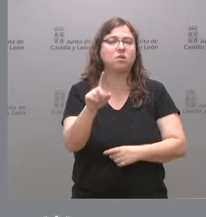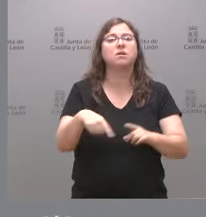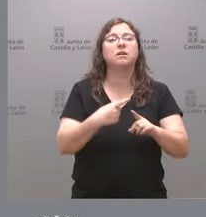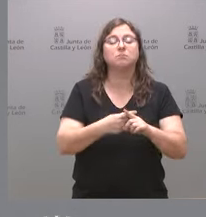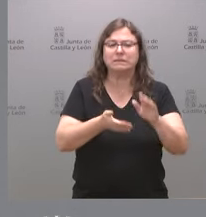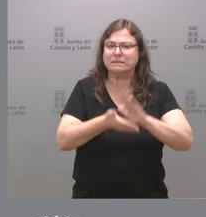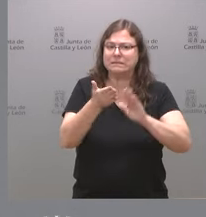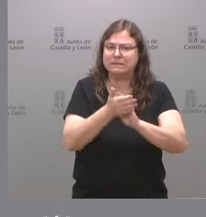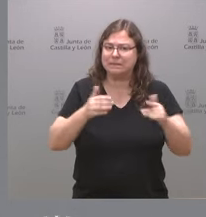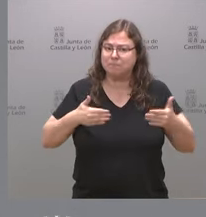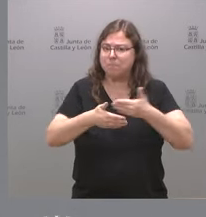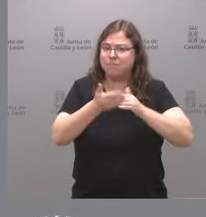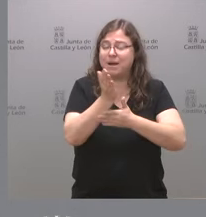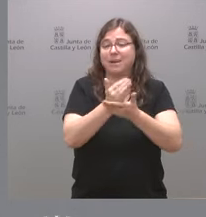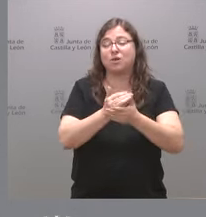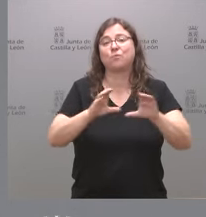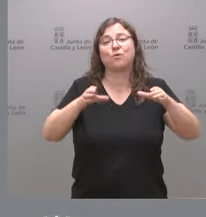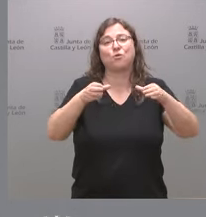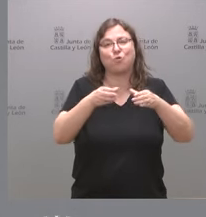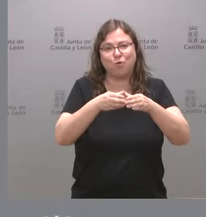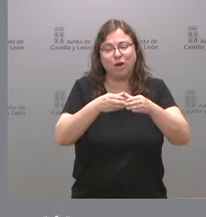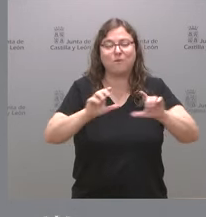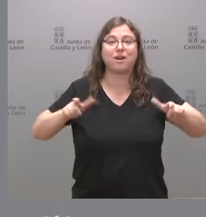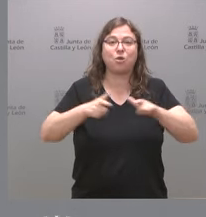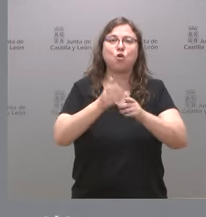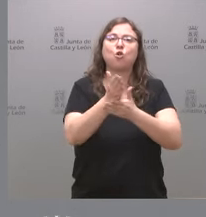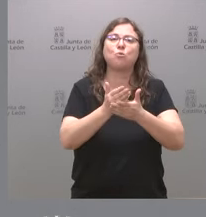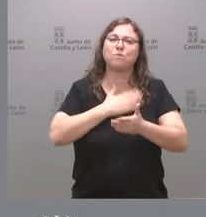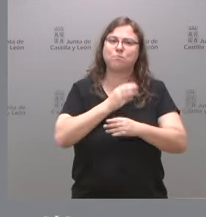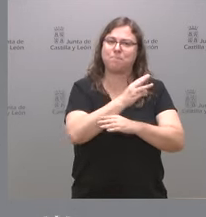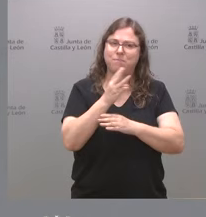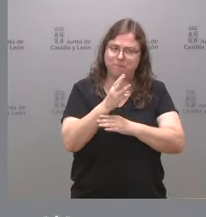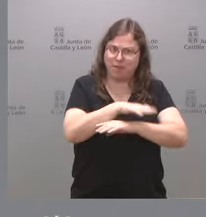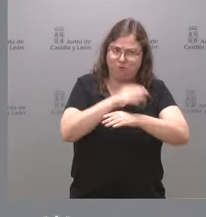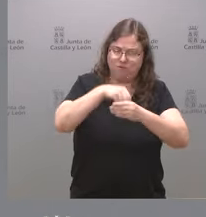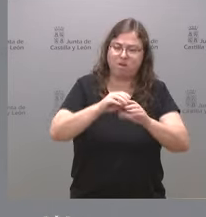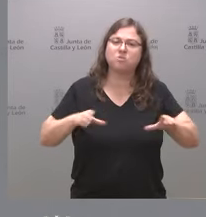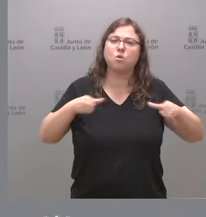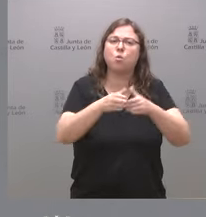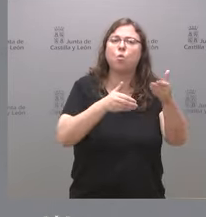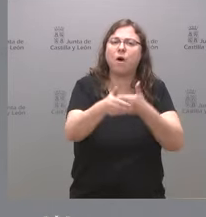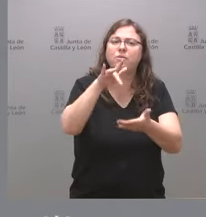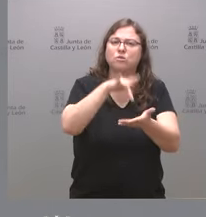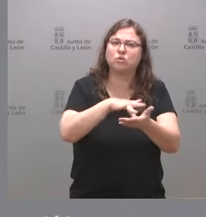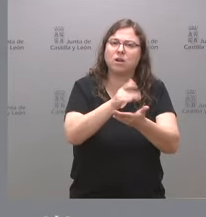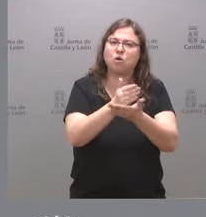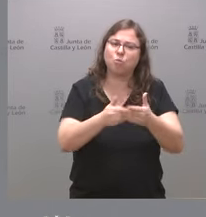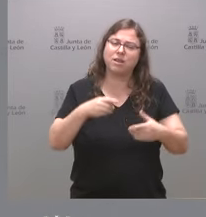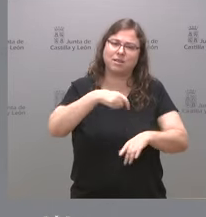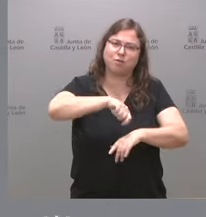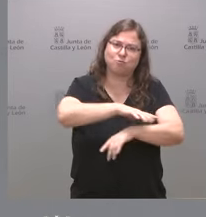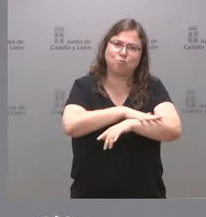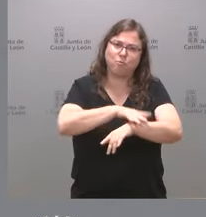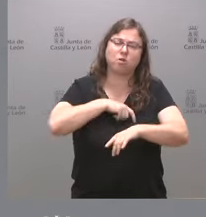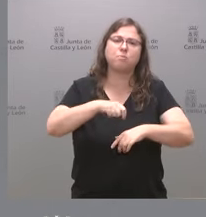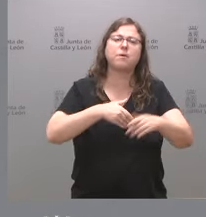inminente de las comunidades autónomas gobernadas por el Partido Popular para trazar esta eva única. Me gustaría saber cuándo se va a producir esta reunión y qué materias se van